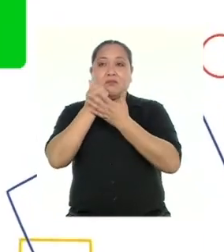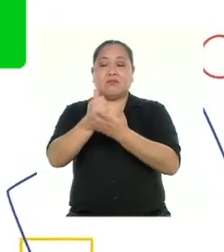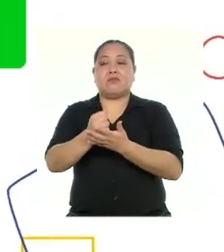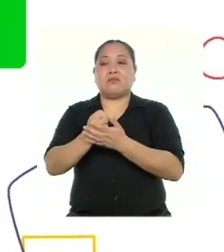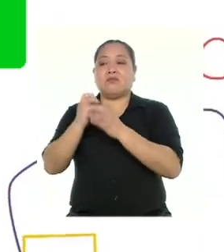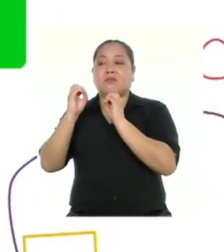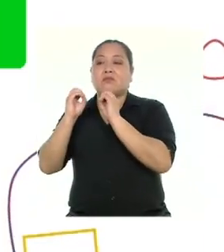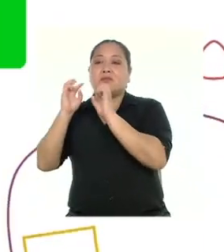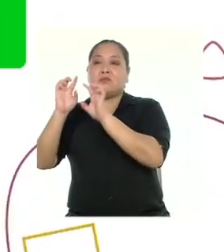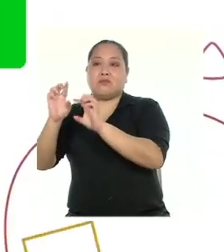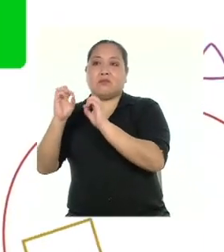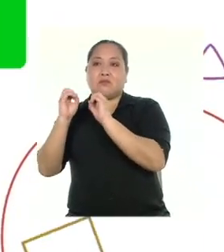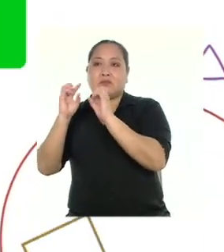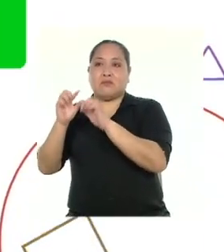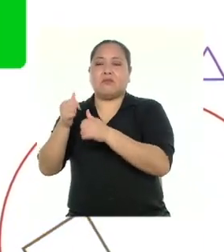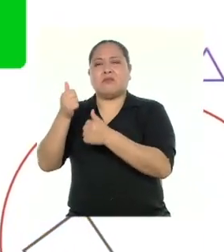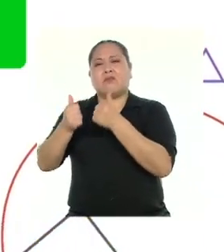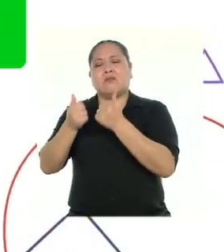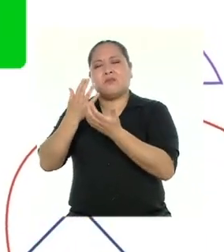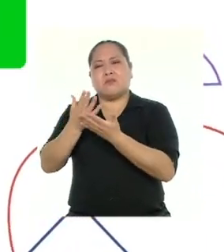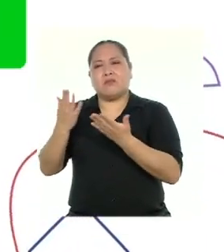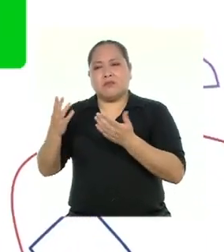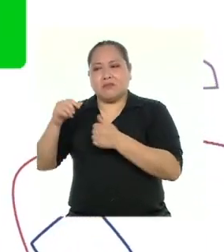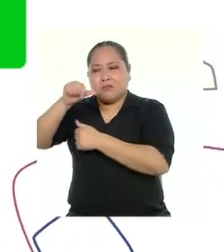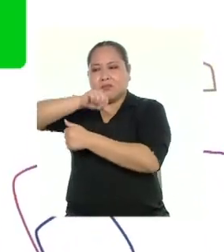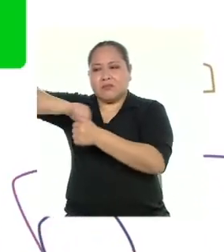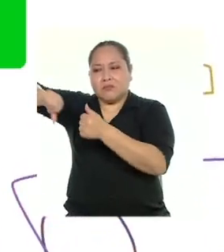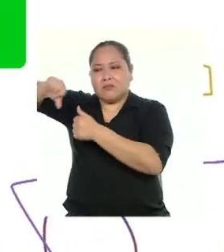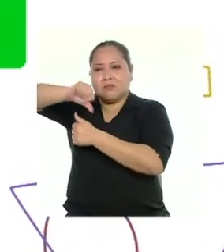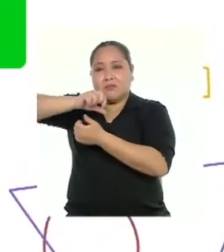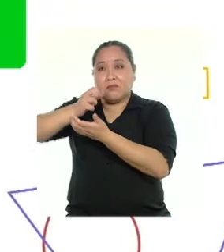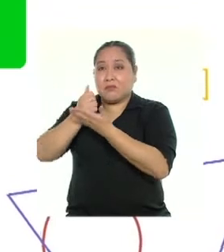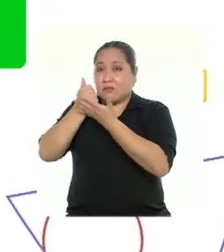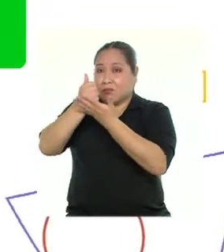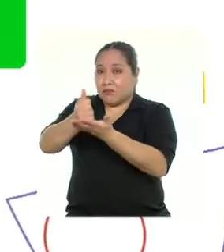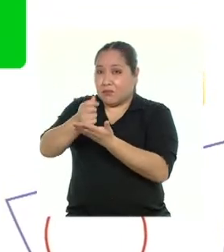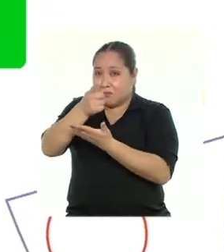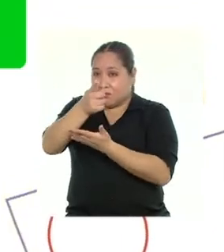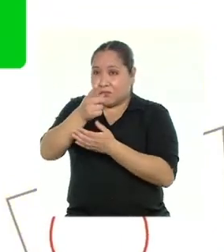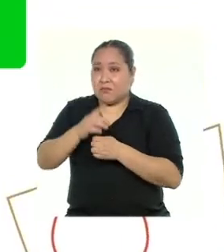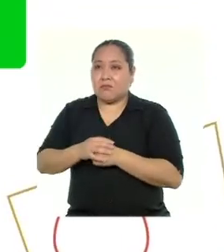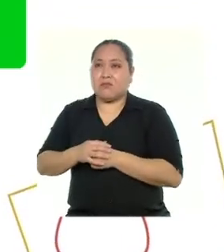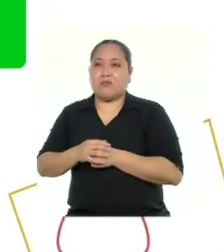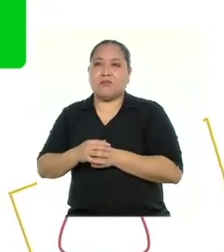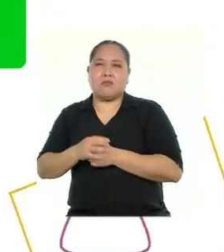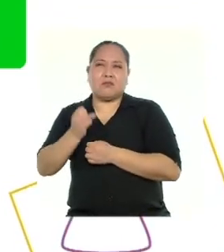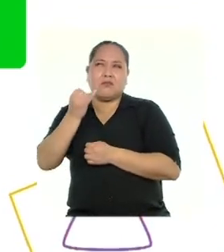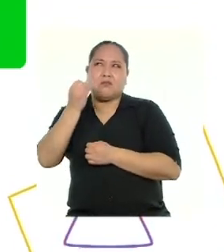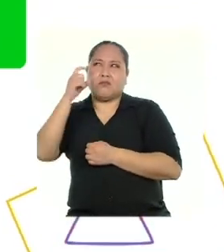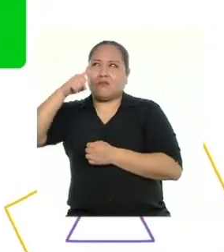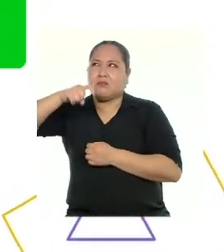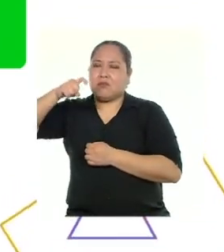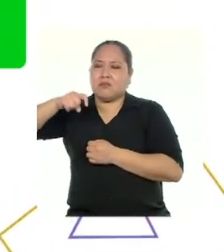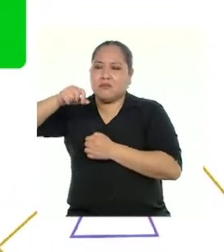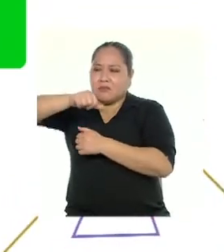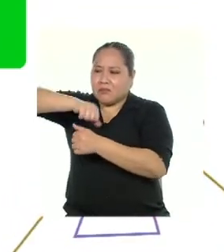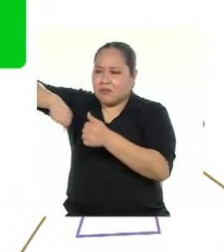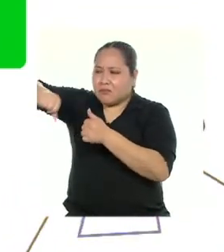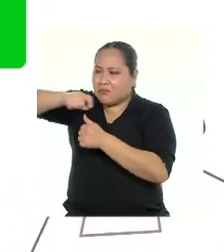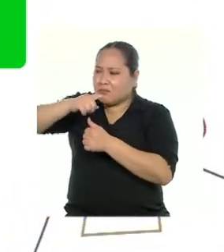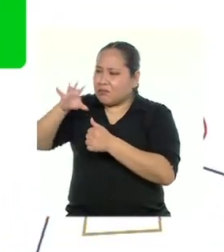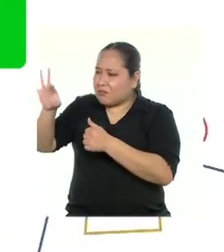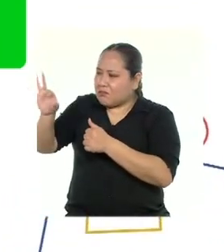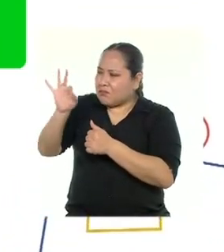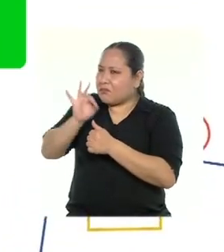oportunidades ¿Qué actividades del entorno podrían ser beneficiosas para mí? ¿Hay alguna necesidad en el entorno que yo pueda